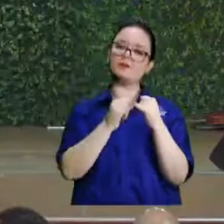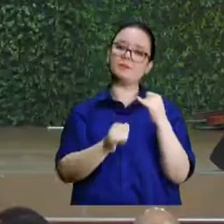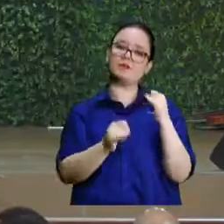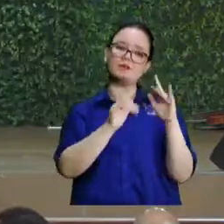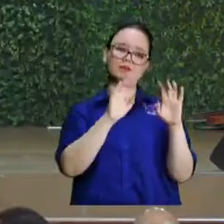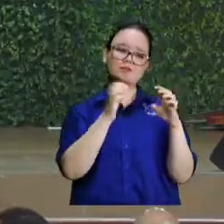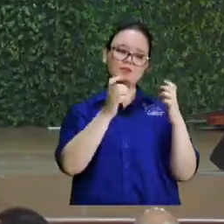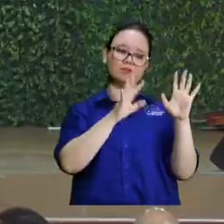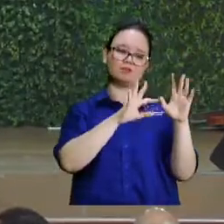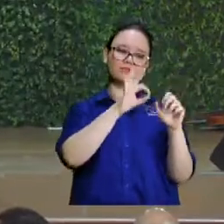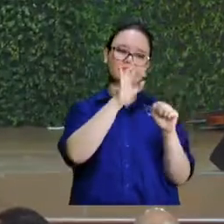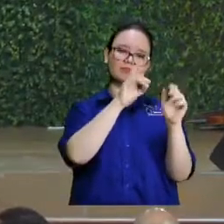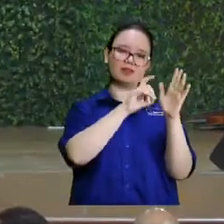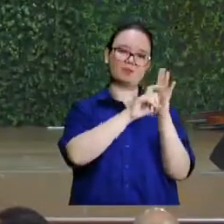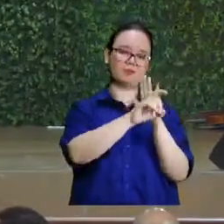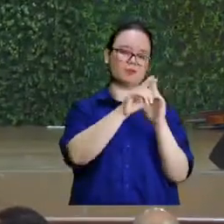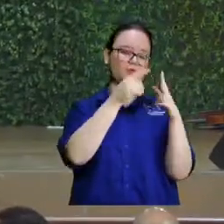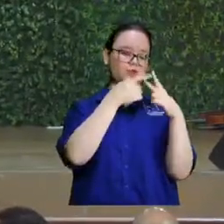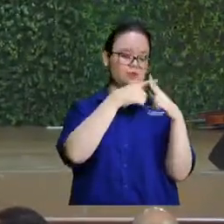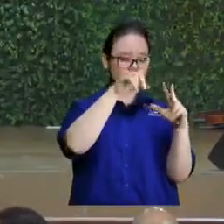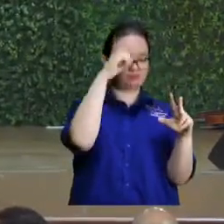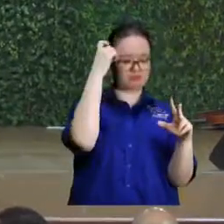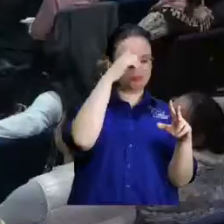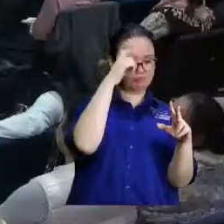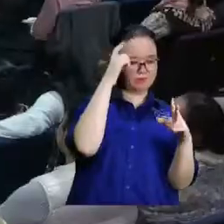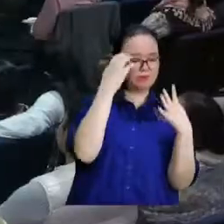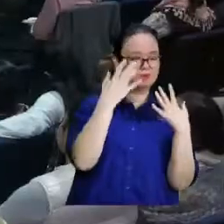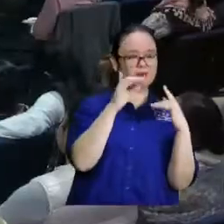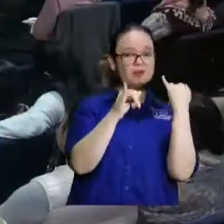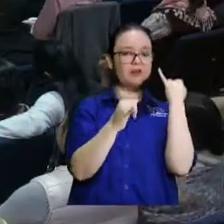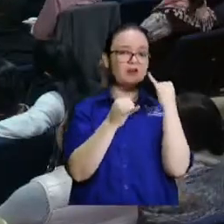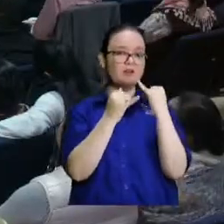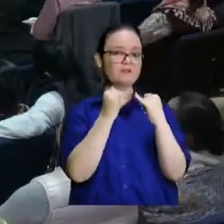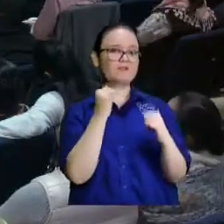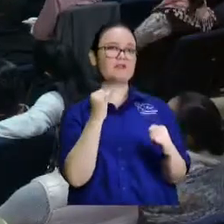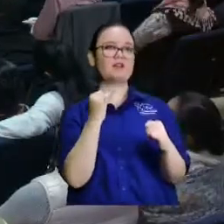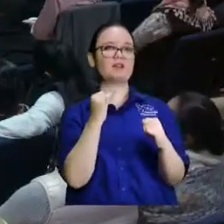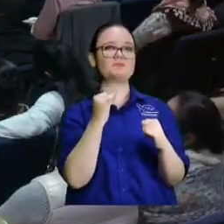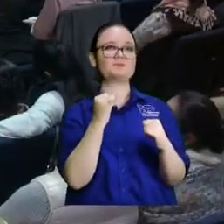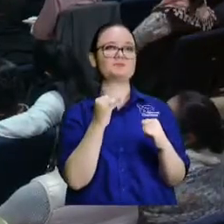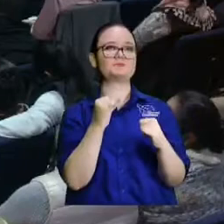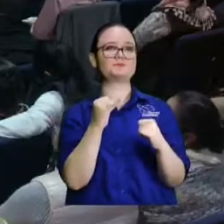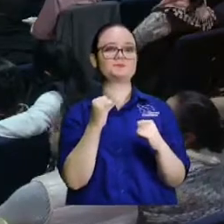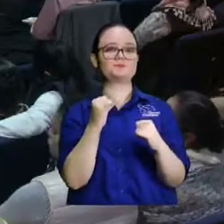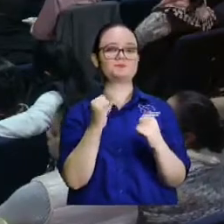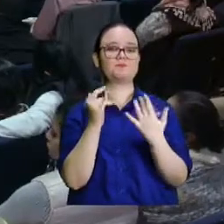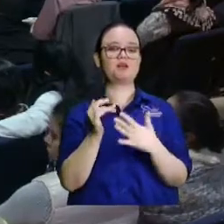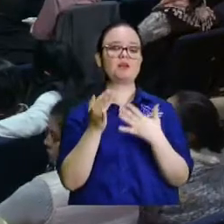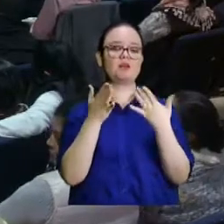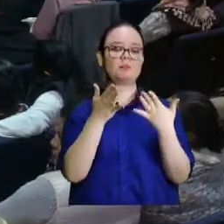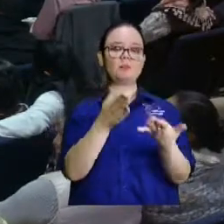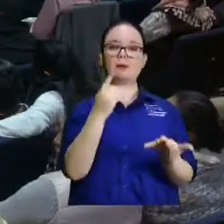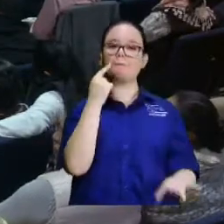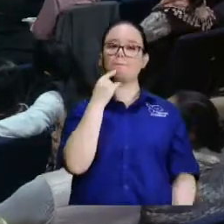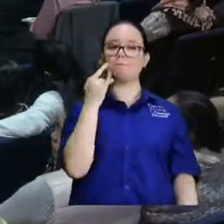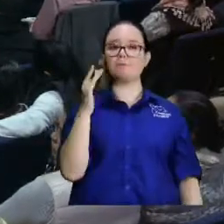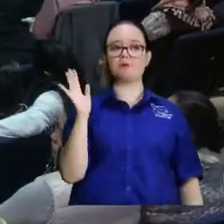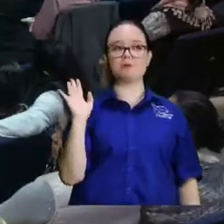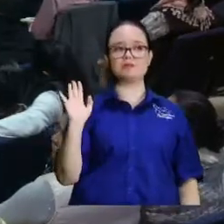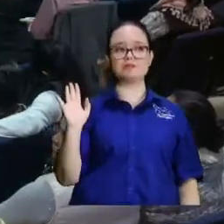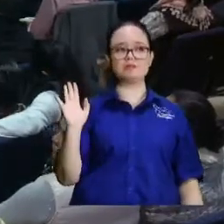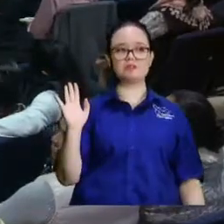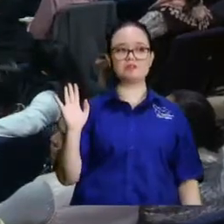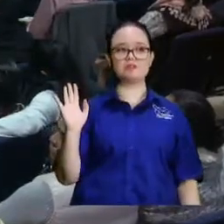capítulos a trabajar, y a trabajar, a trabajar. Y por último, hermano, da la promesa. Da la